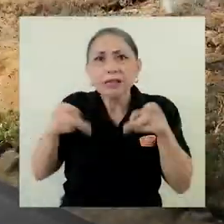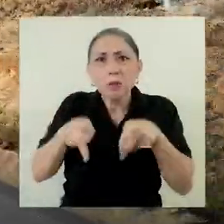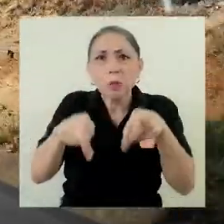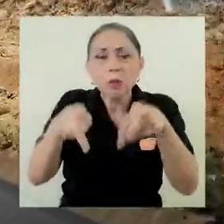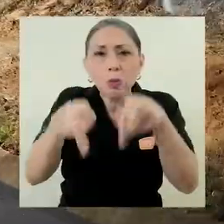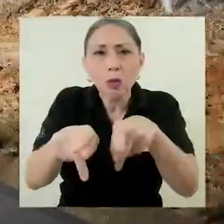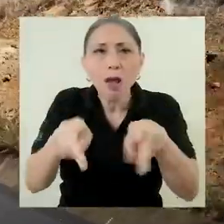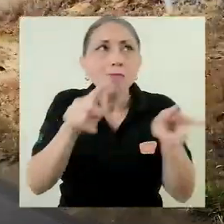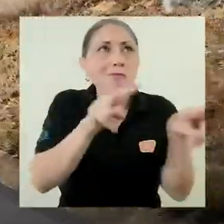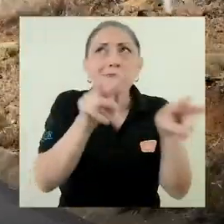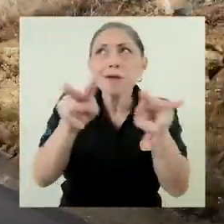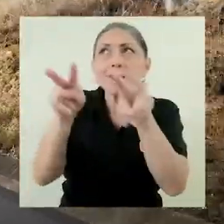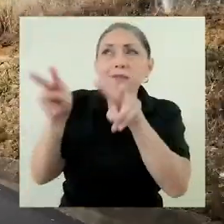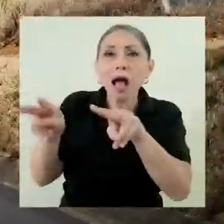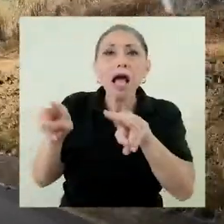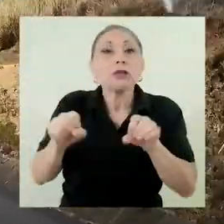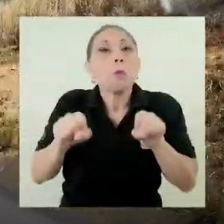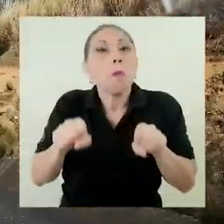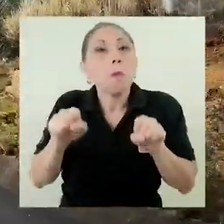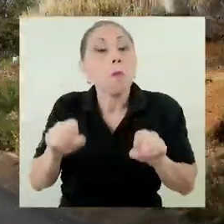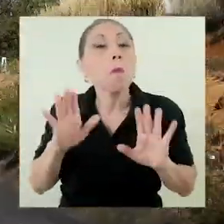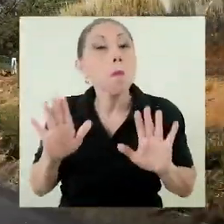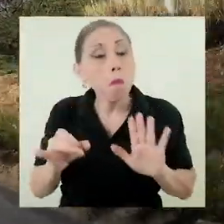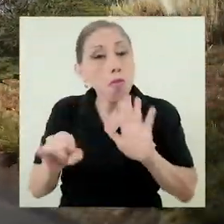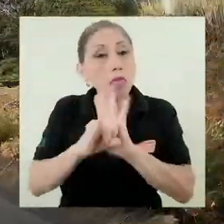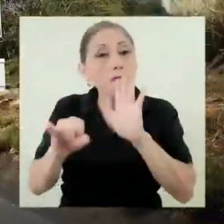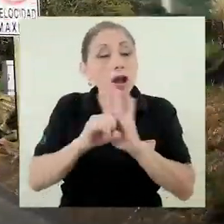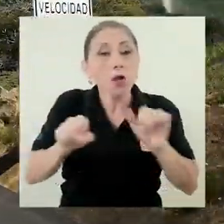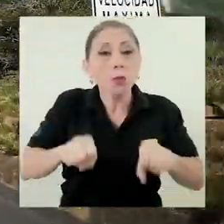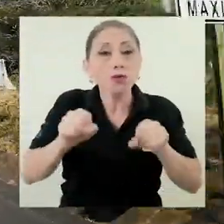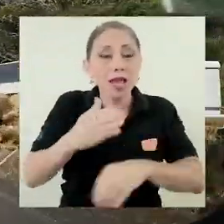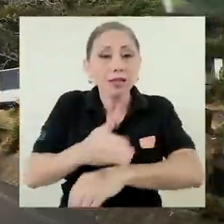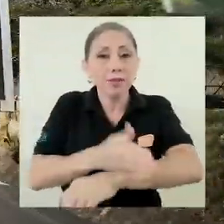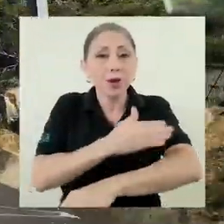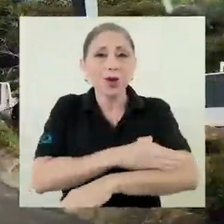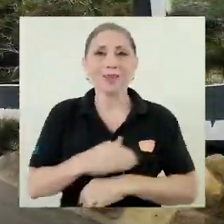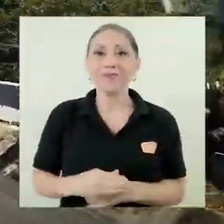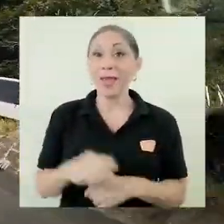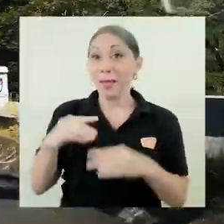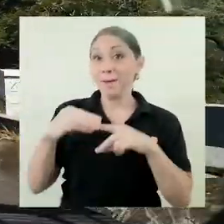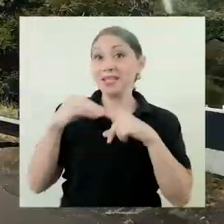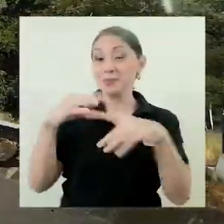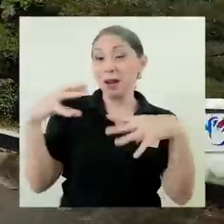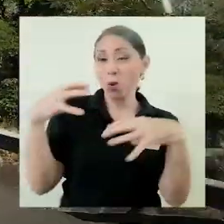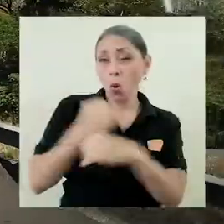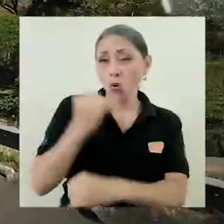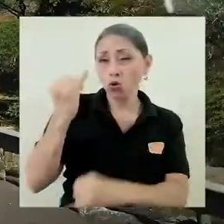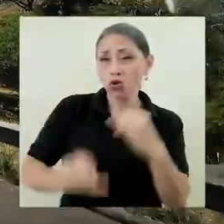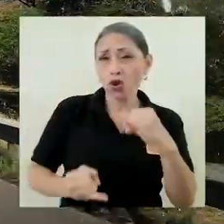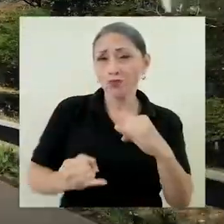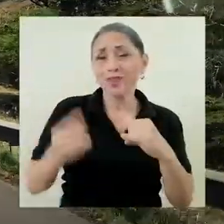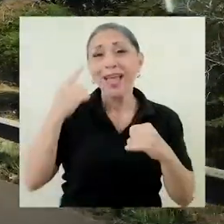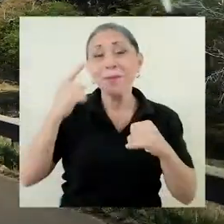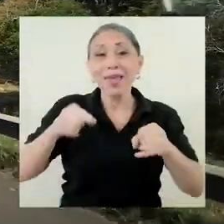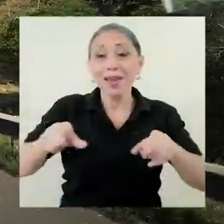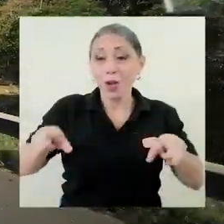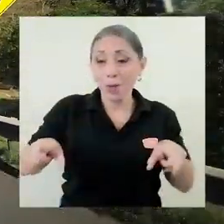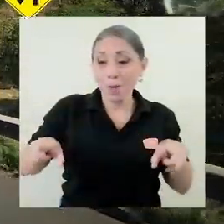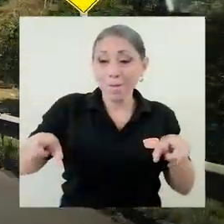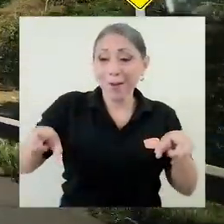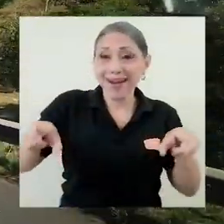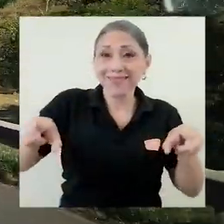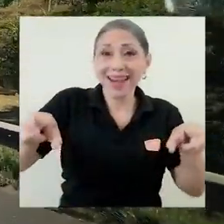de ahí se identificaron posibilidades de mejora. Una de las principales conclusiones del informe es la deficiencia de las barreras de